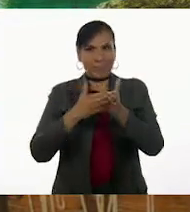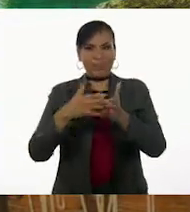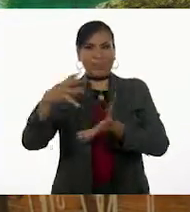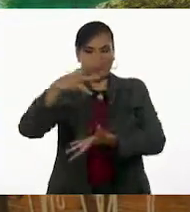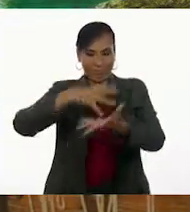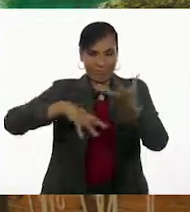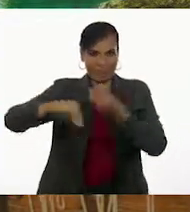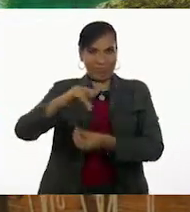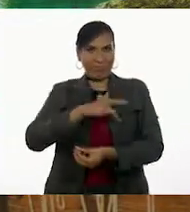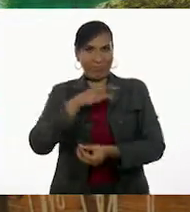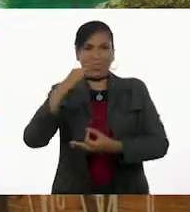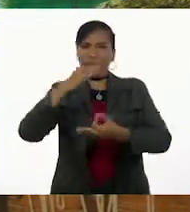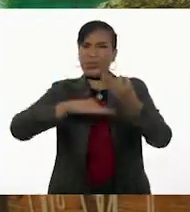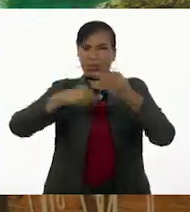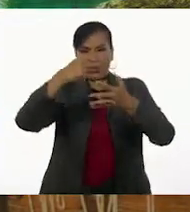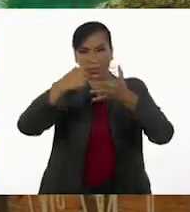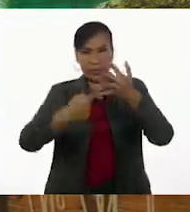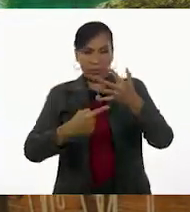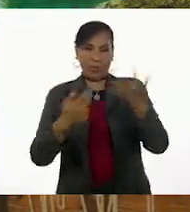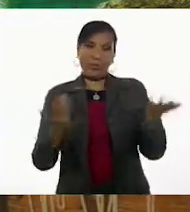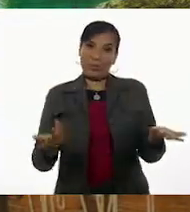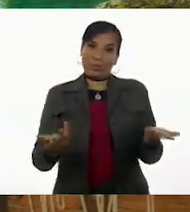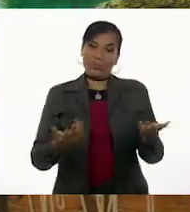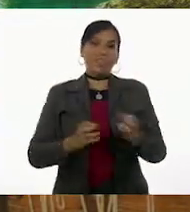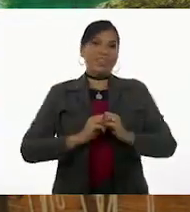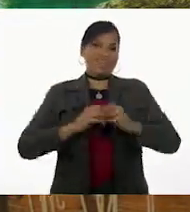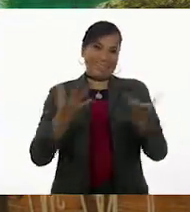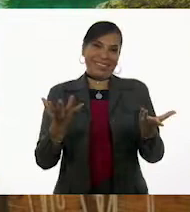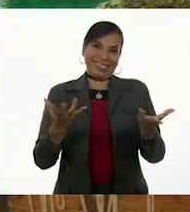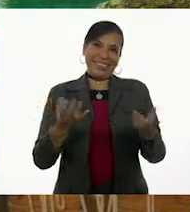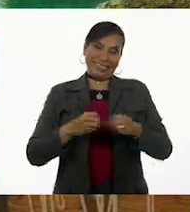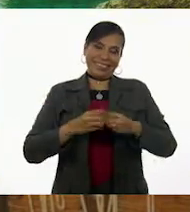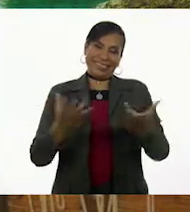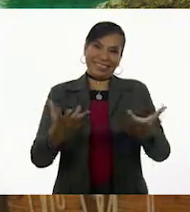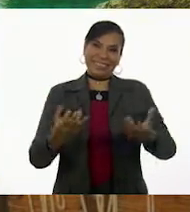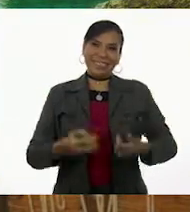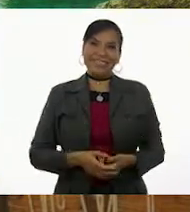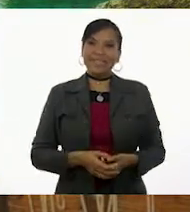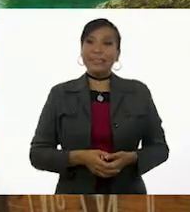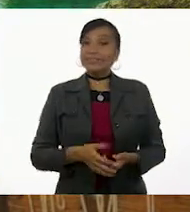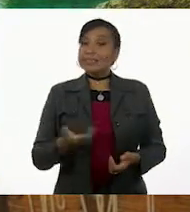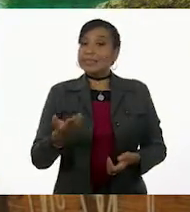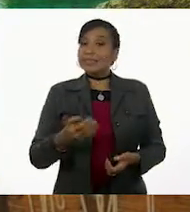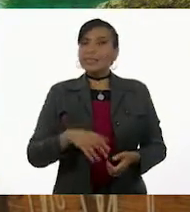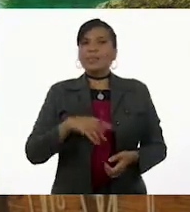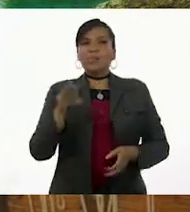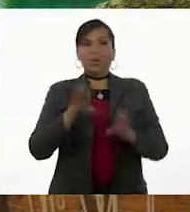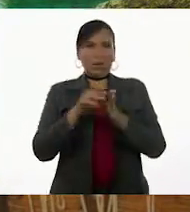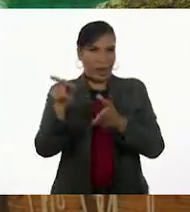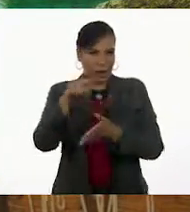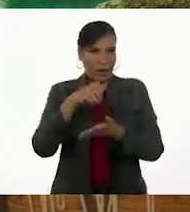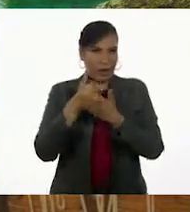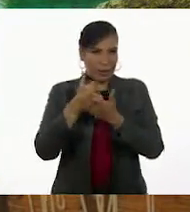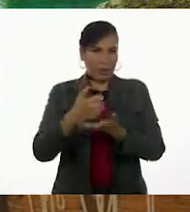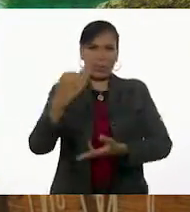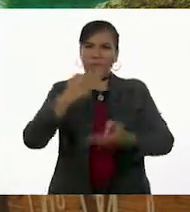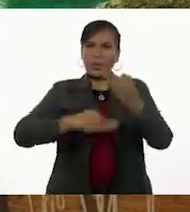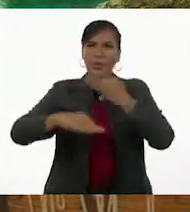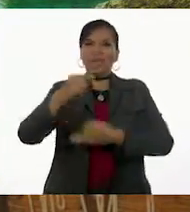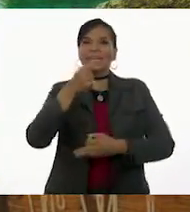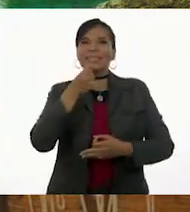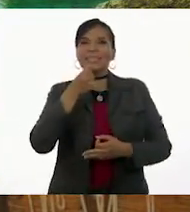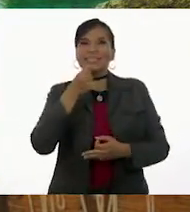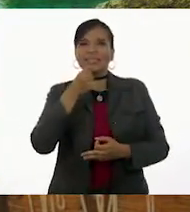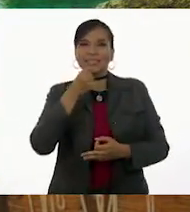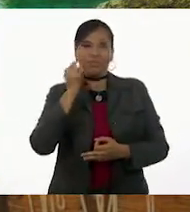empatía y todo eso. ¡Oh, claro, claro! Y con su ayuda, todas las niñas